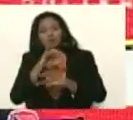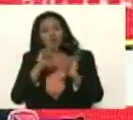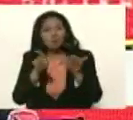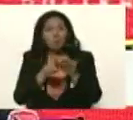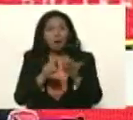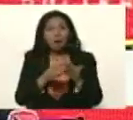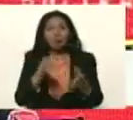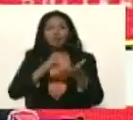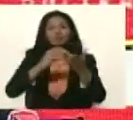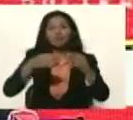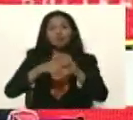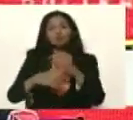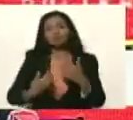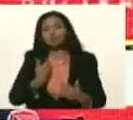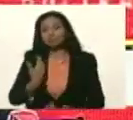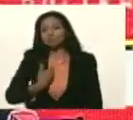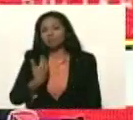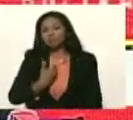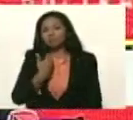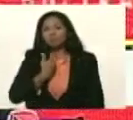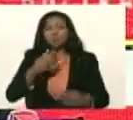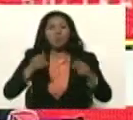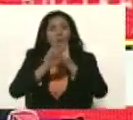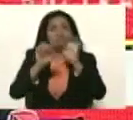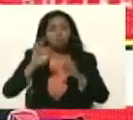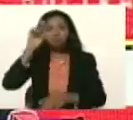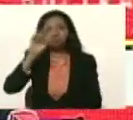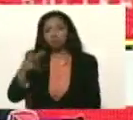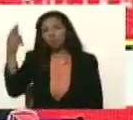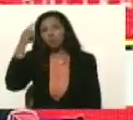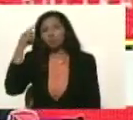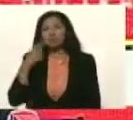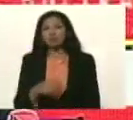Porque a les toca sufrir todos los días.